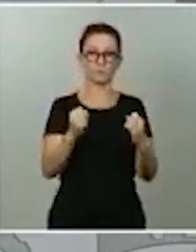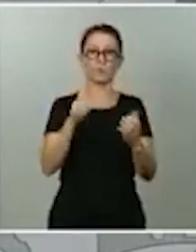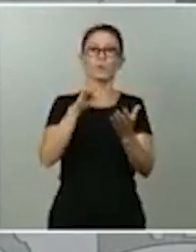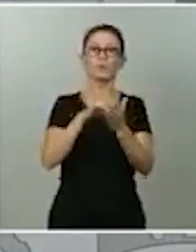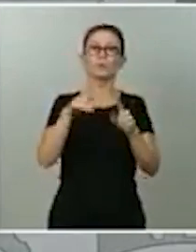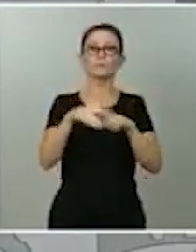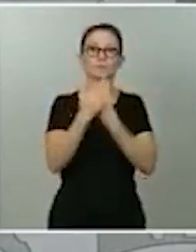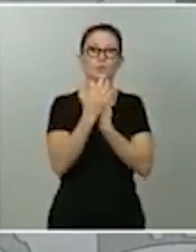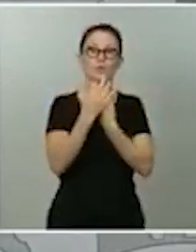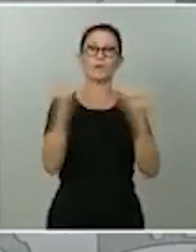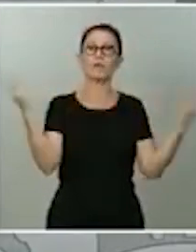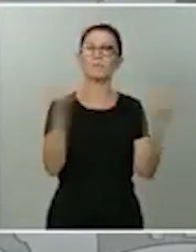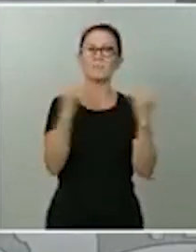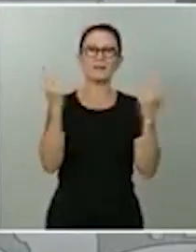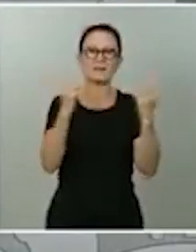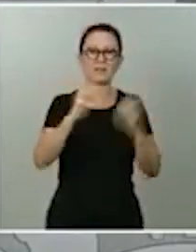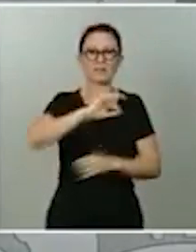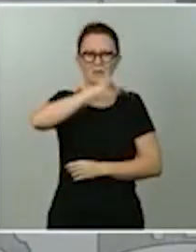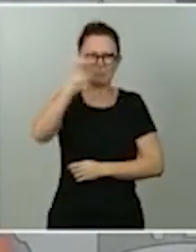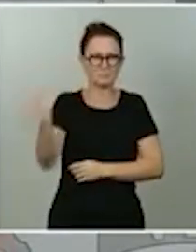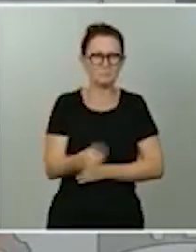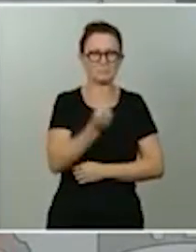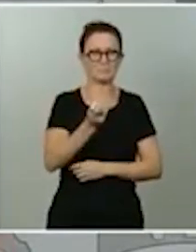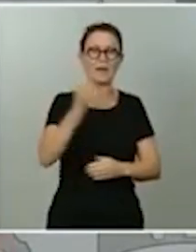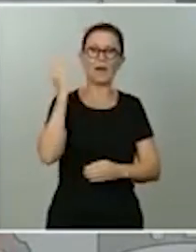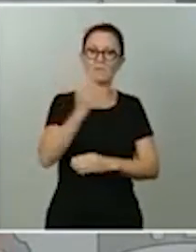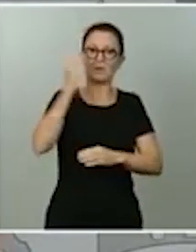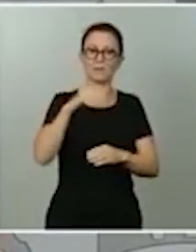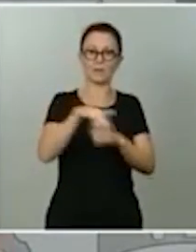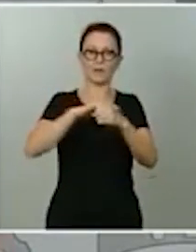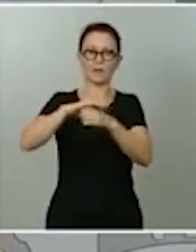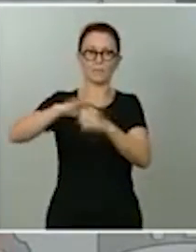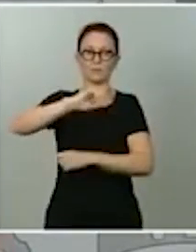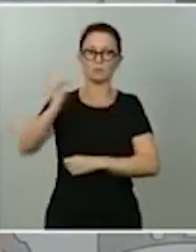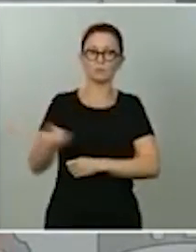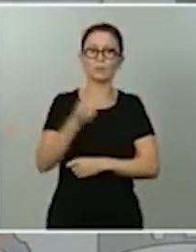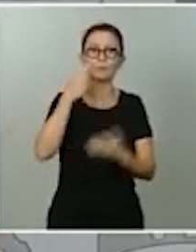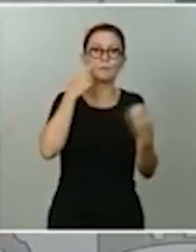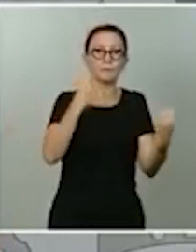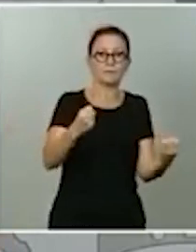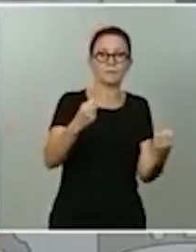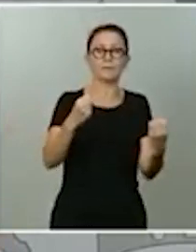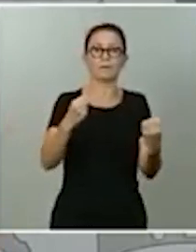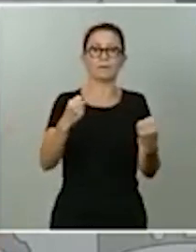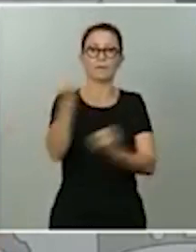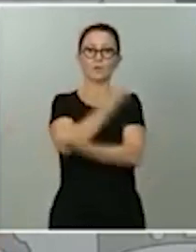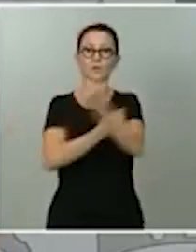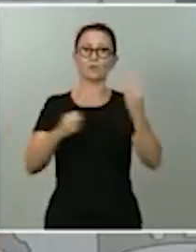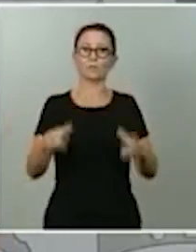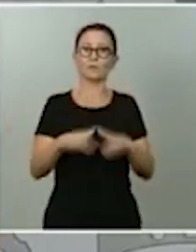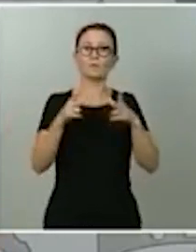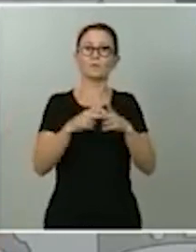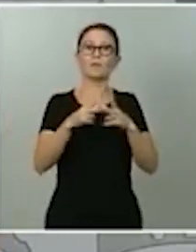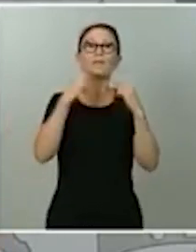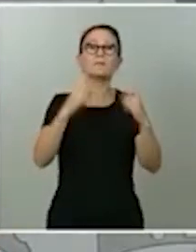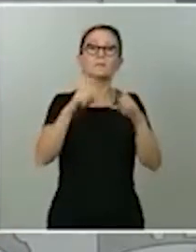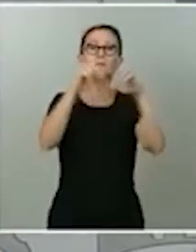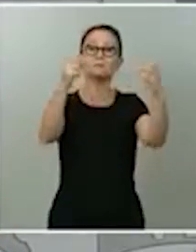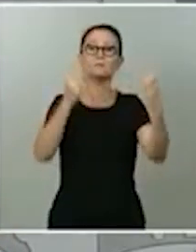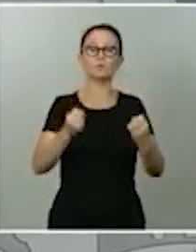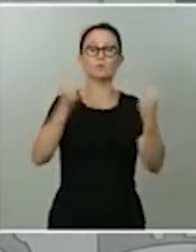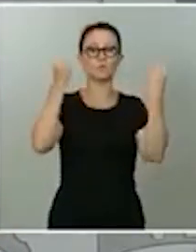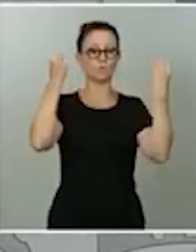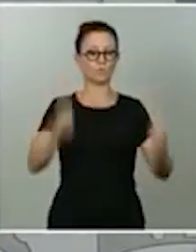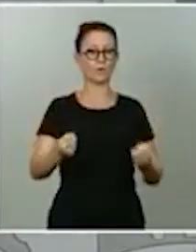gravísima, inédita, como es la que estamos sufriendo, la sanitaria, la económica, la social, necesitamos instituciones fuertes, robustas,